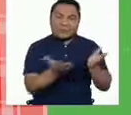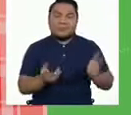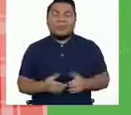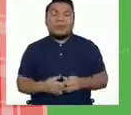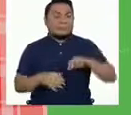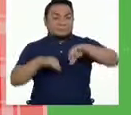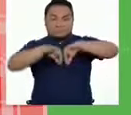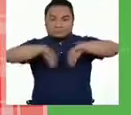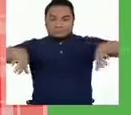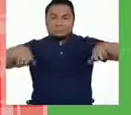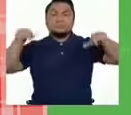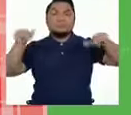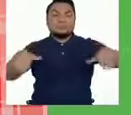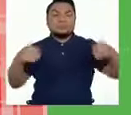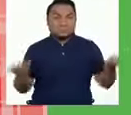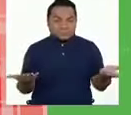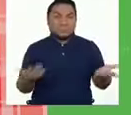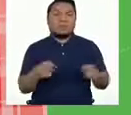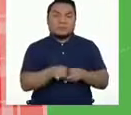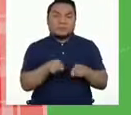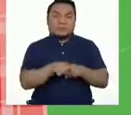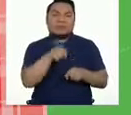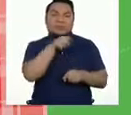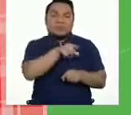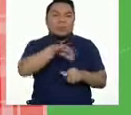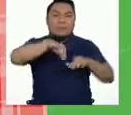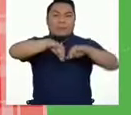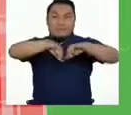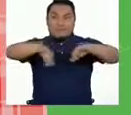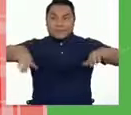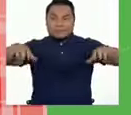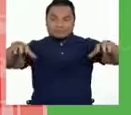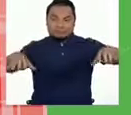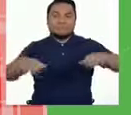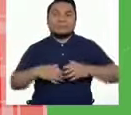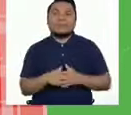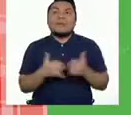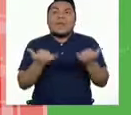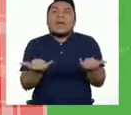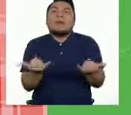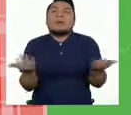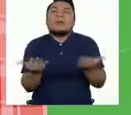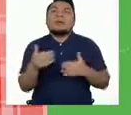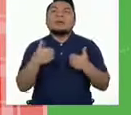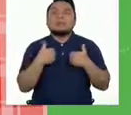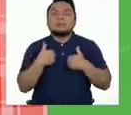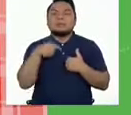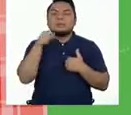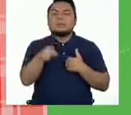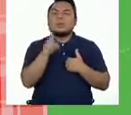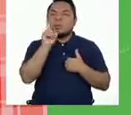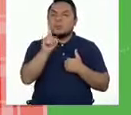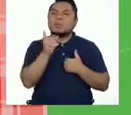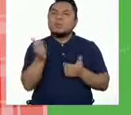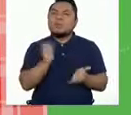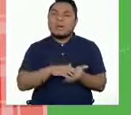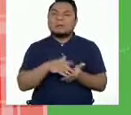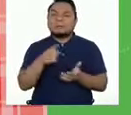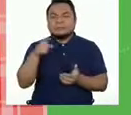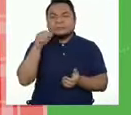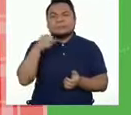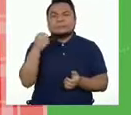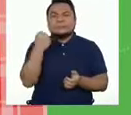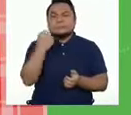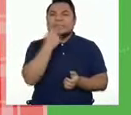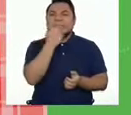elementos pertenecen al mismo grupo de reciclaje. Ahora tenemos a un grupo muy frágil. Los